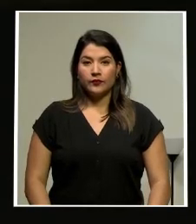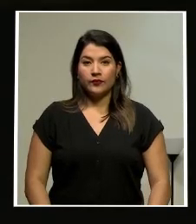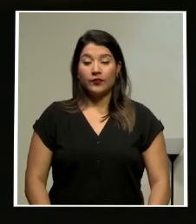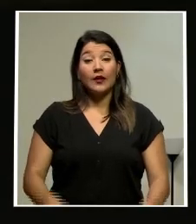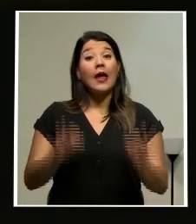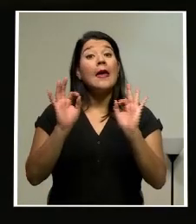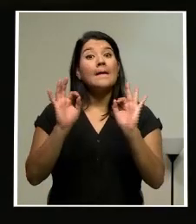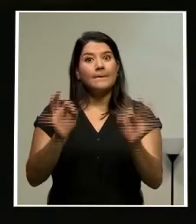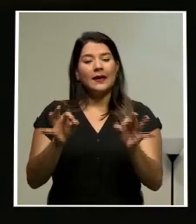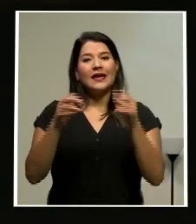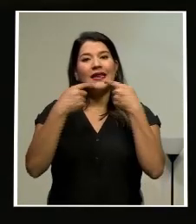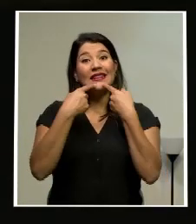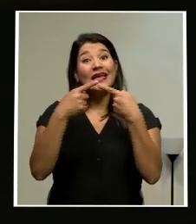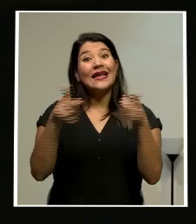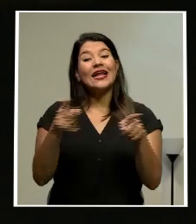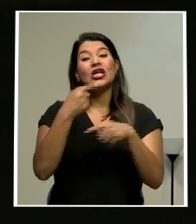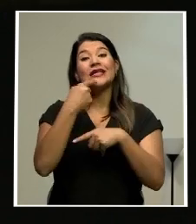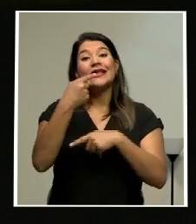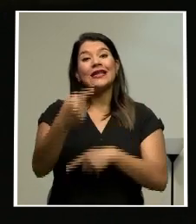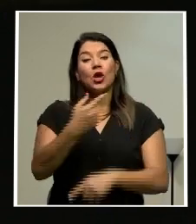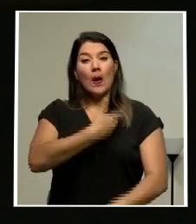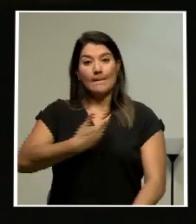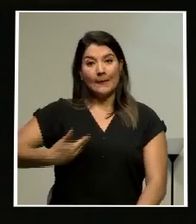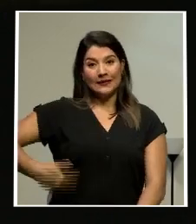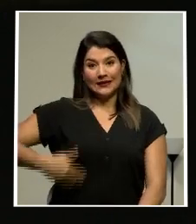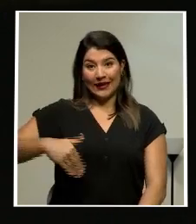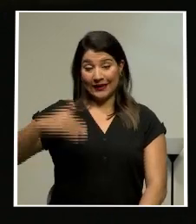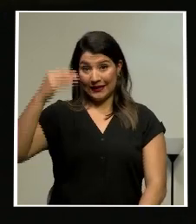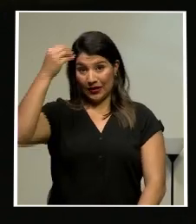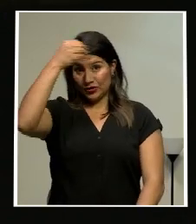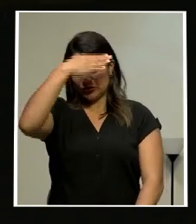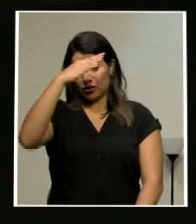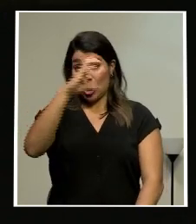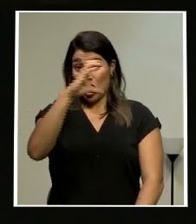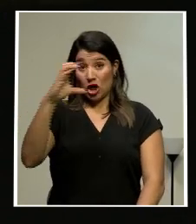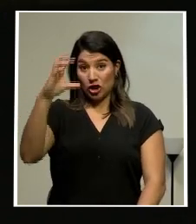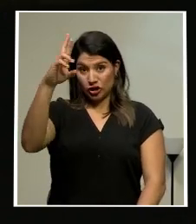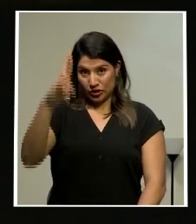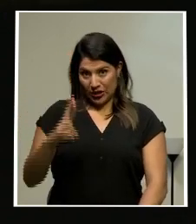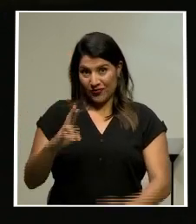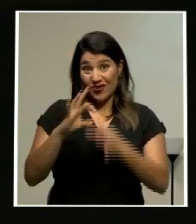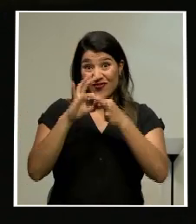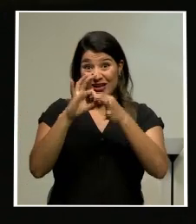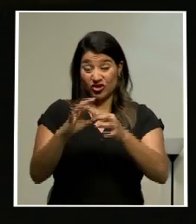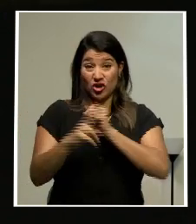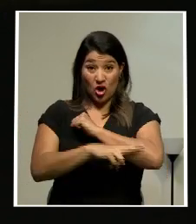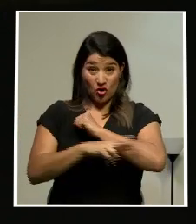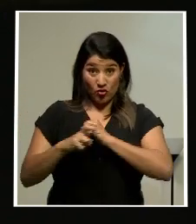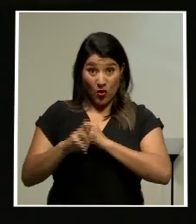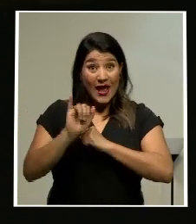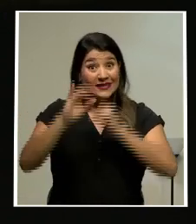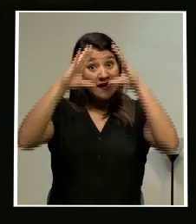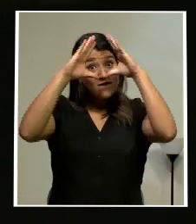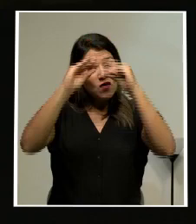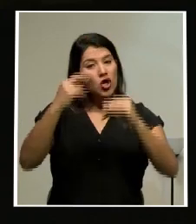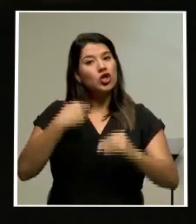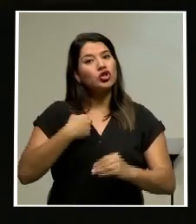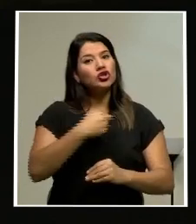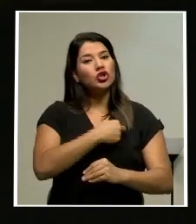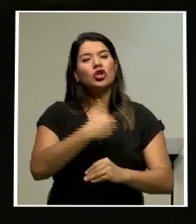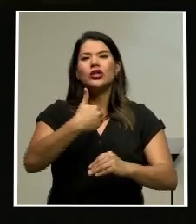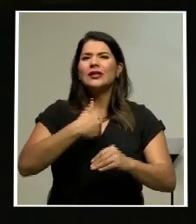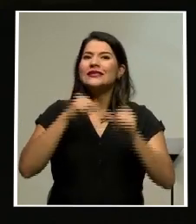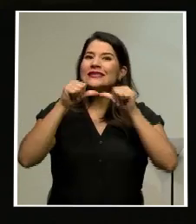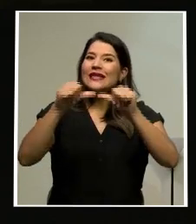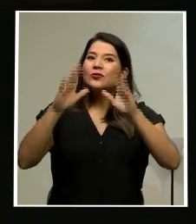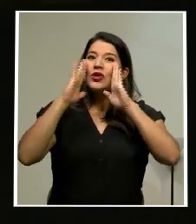Bien, declaraciones del Presidente de la República sobre lo sucedido con este caso. Don Ernesto, esta es la información que tenemos y estaremos muy